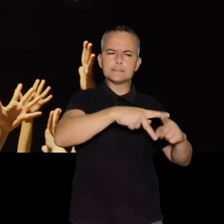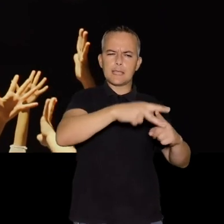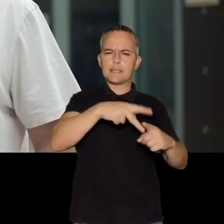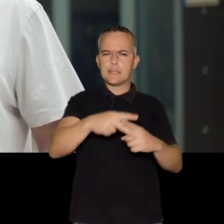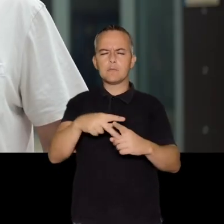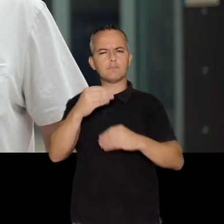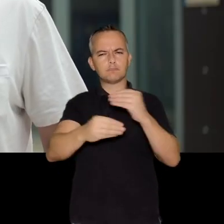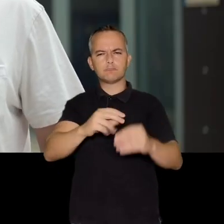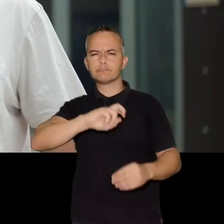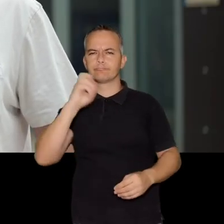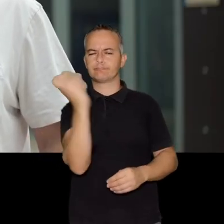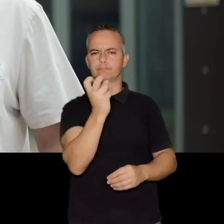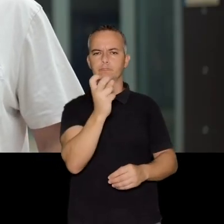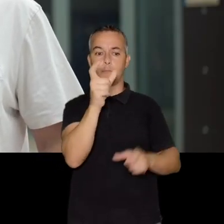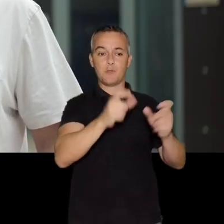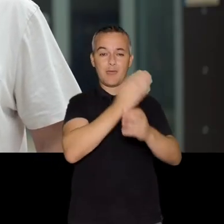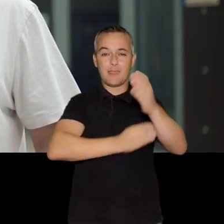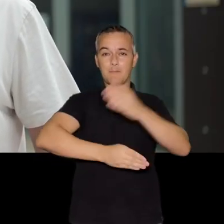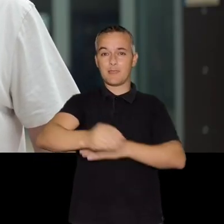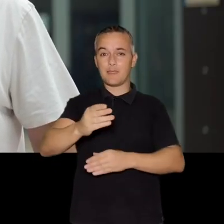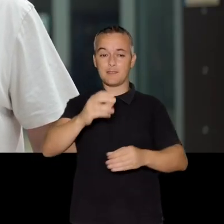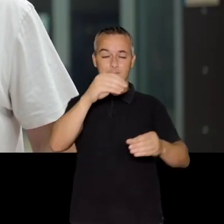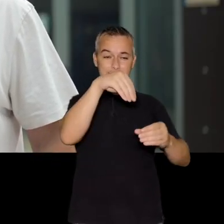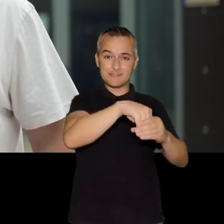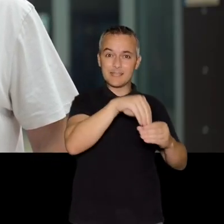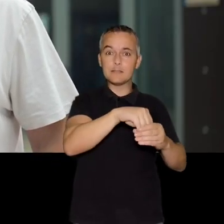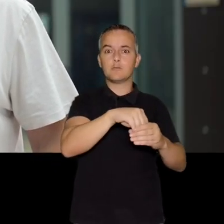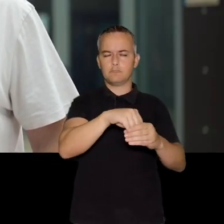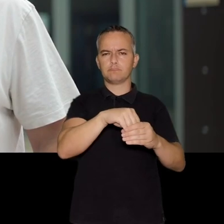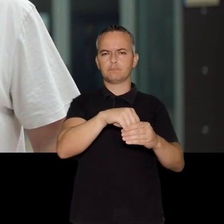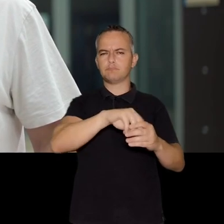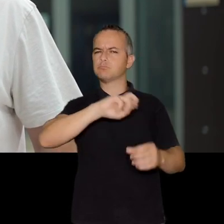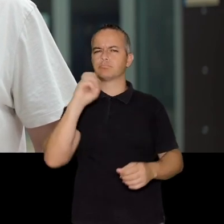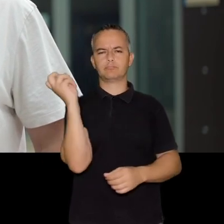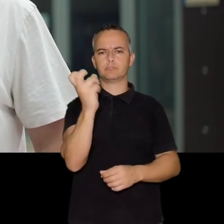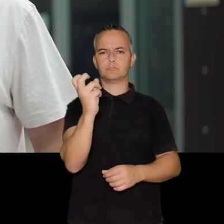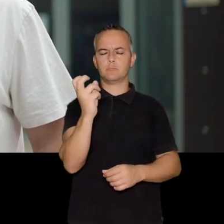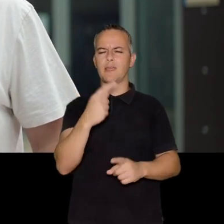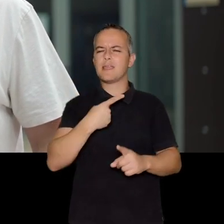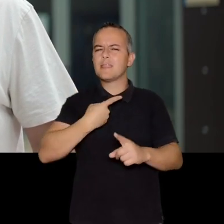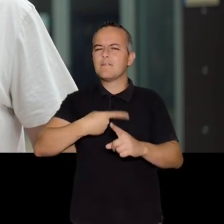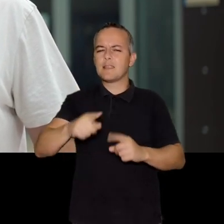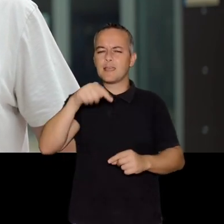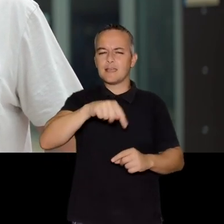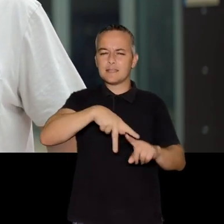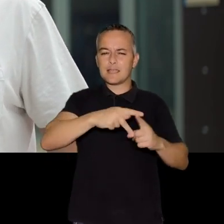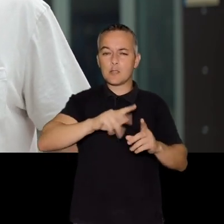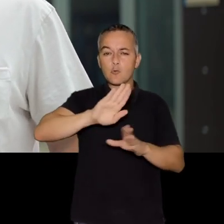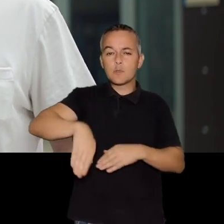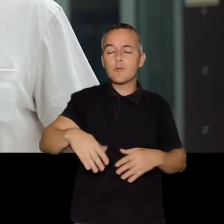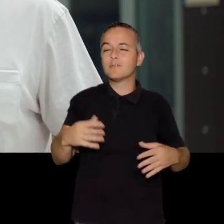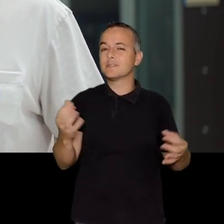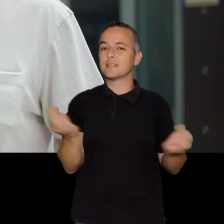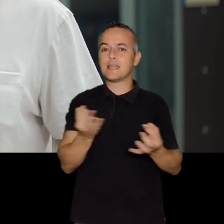He hecho más talleres con gente con varias discapacidades y yo diría que la diferencia